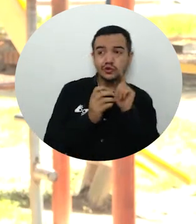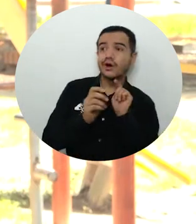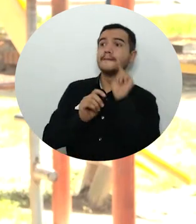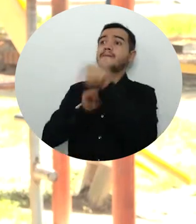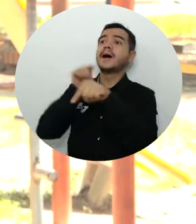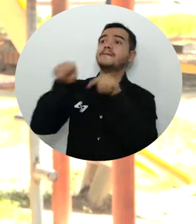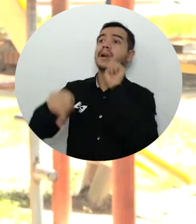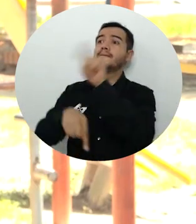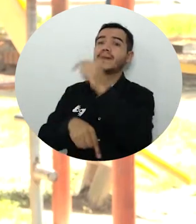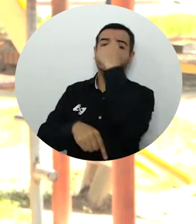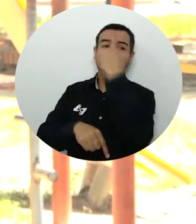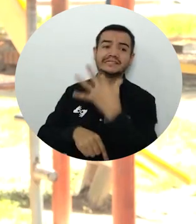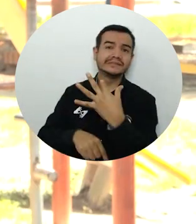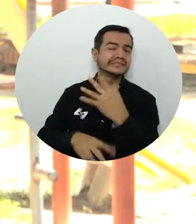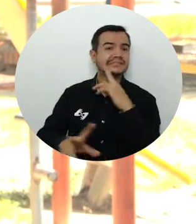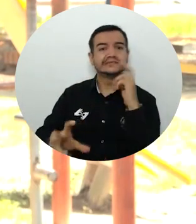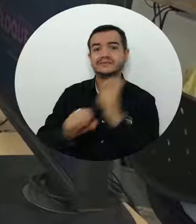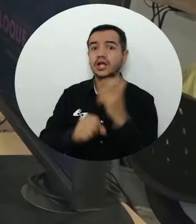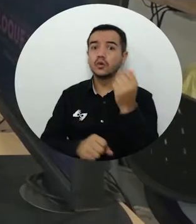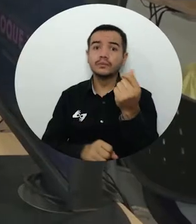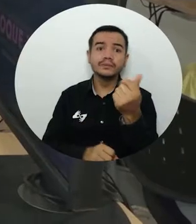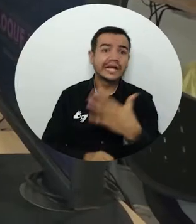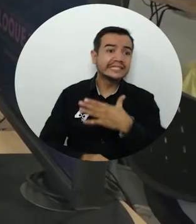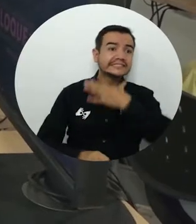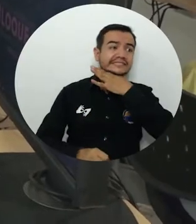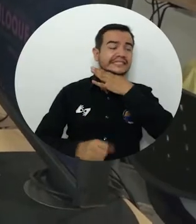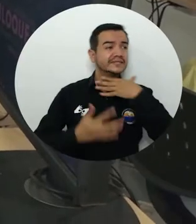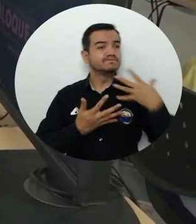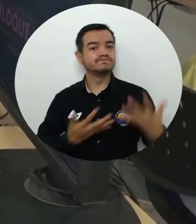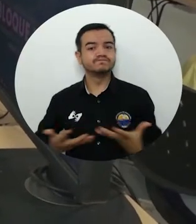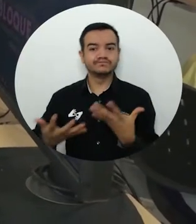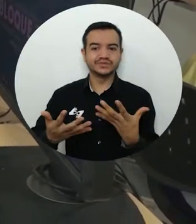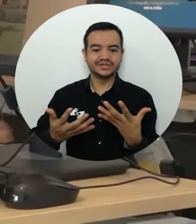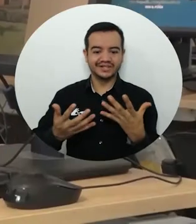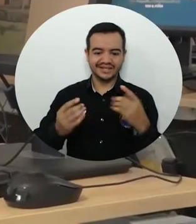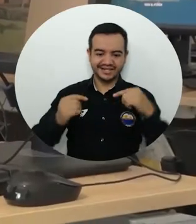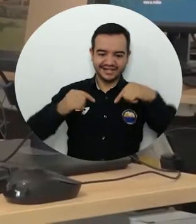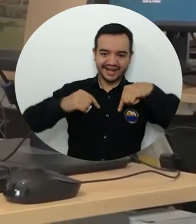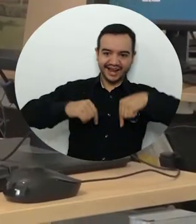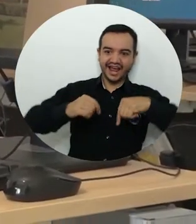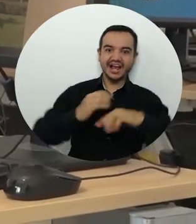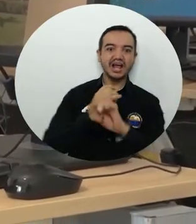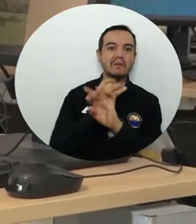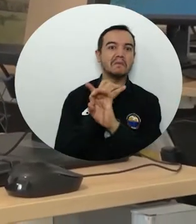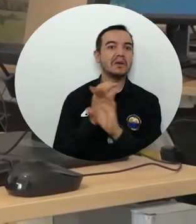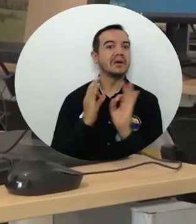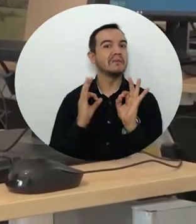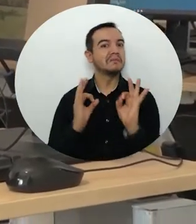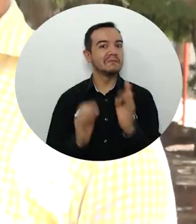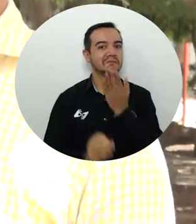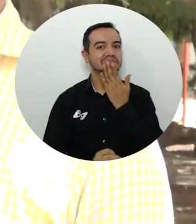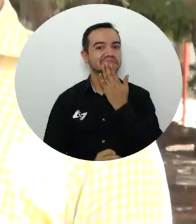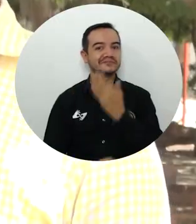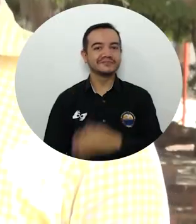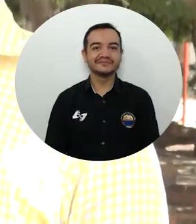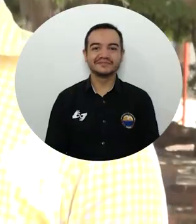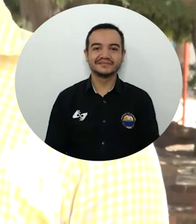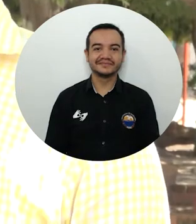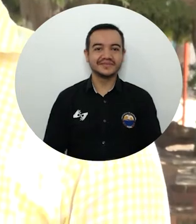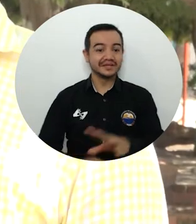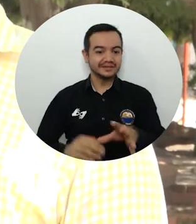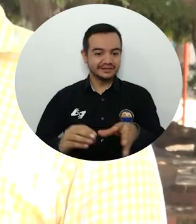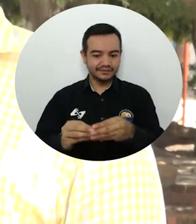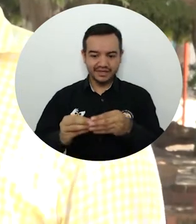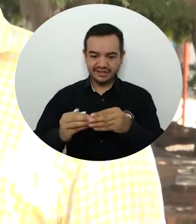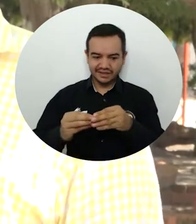porque no tienen suficiente apoyo económico. En cambio, acá tenemos una conexión estable y buena. Y eso para nosotros